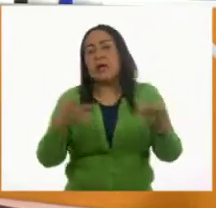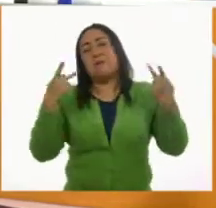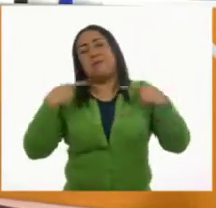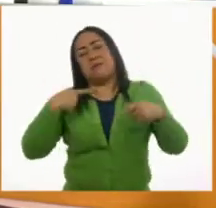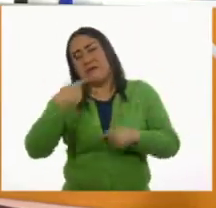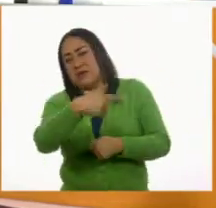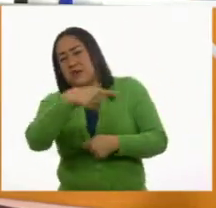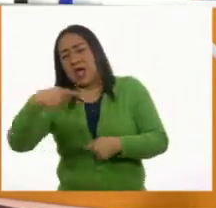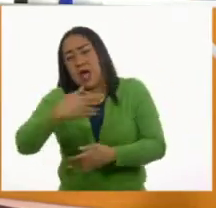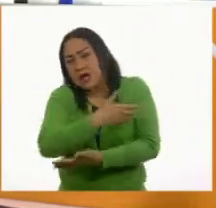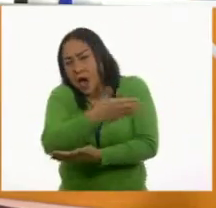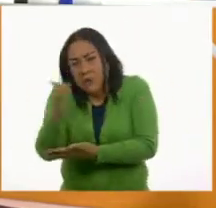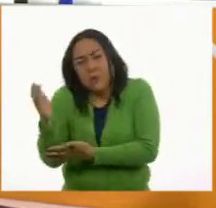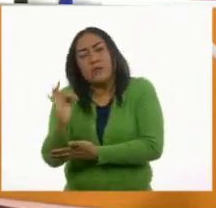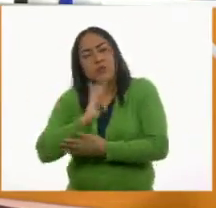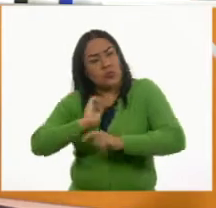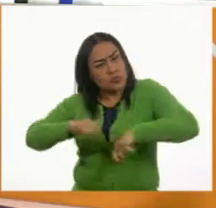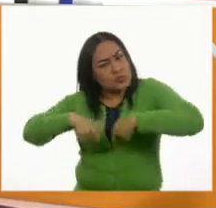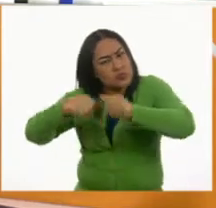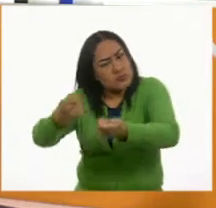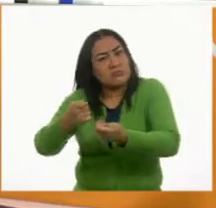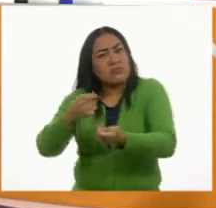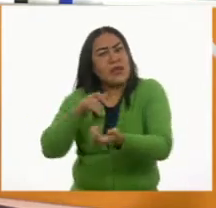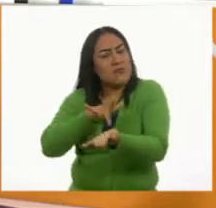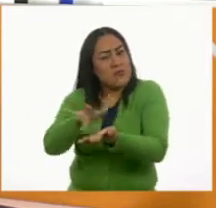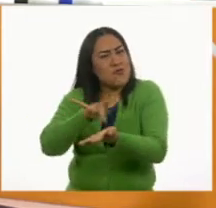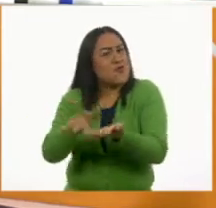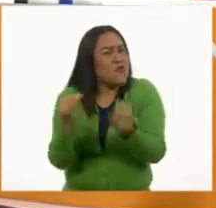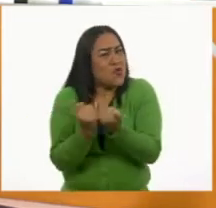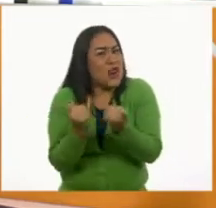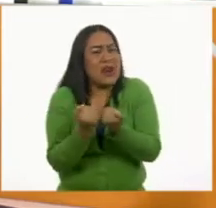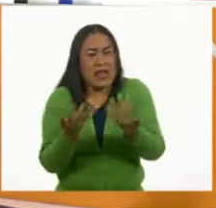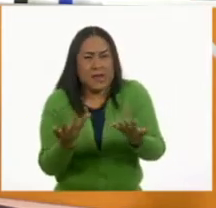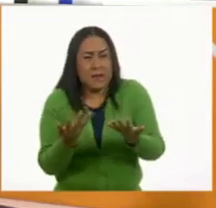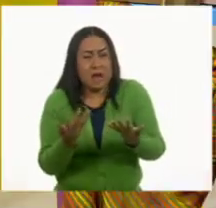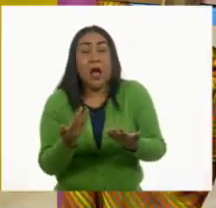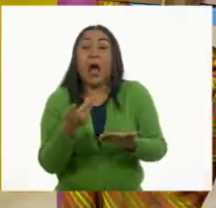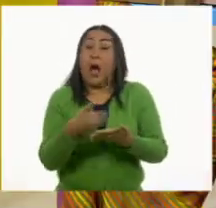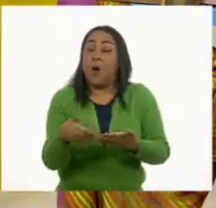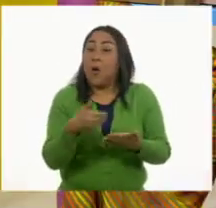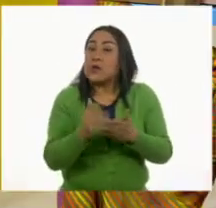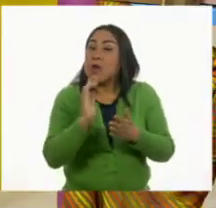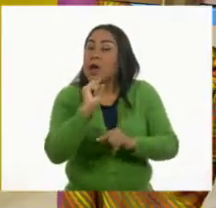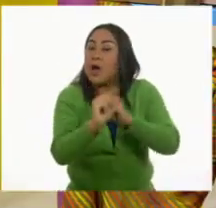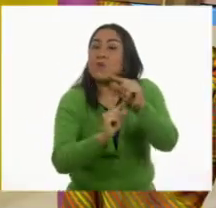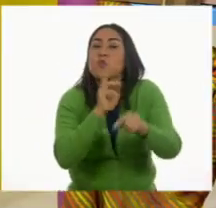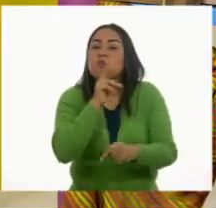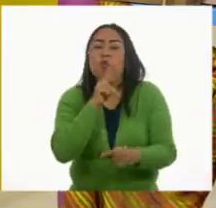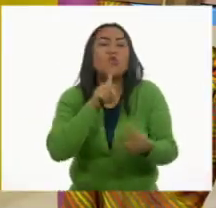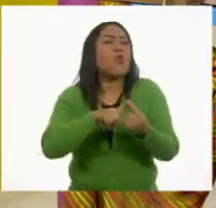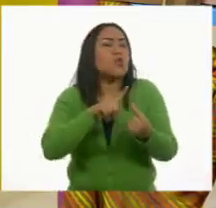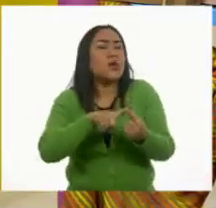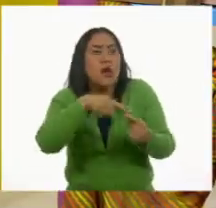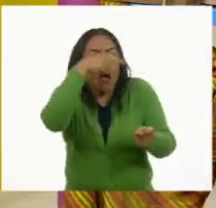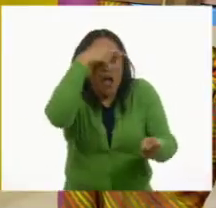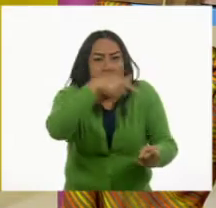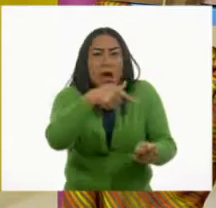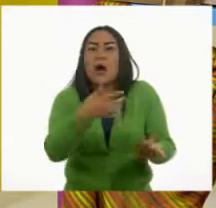tener acceso a muchos servicios. Y todo eso, ¿dónde crees que lo podemos encontrar, Pilar? No sé.